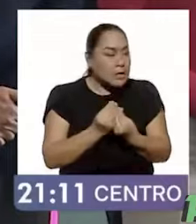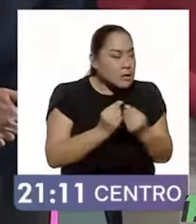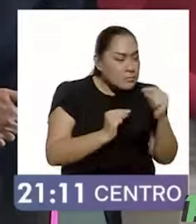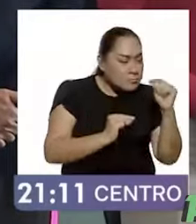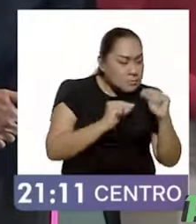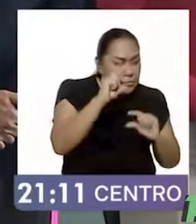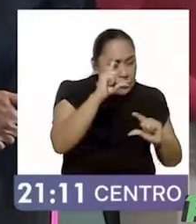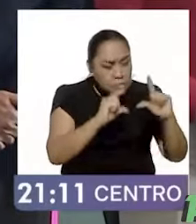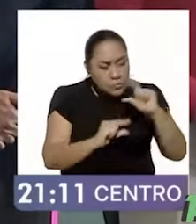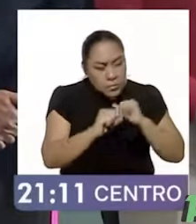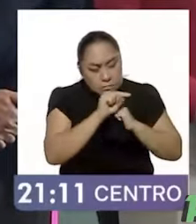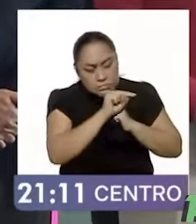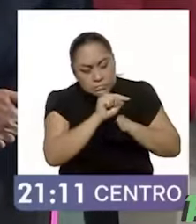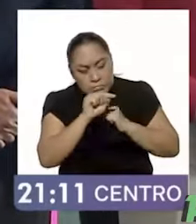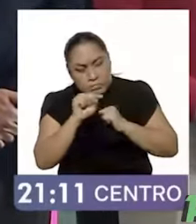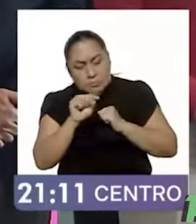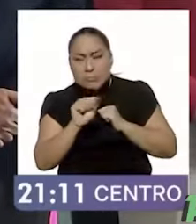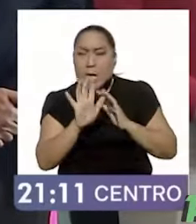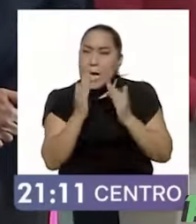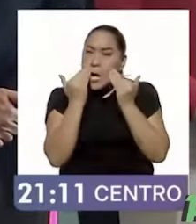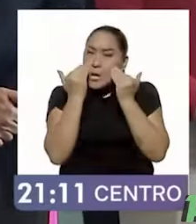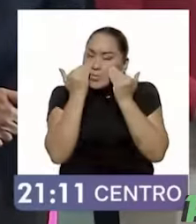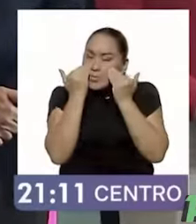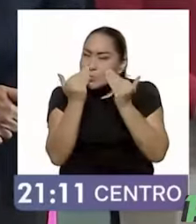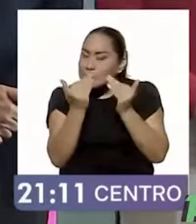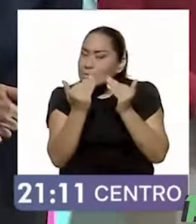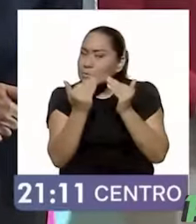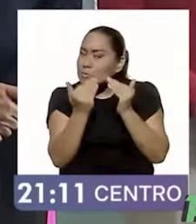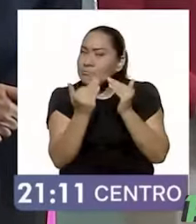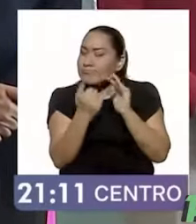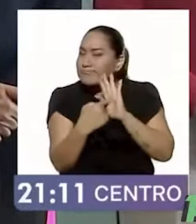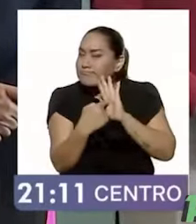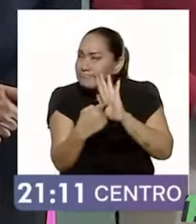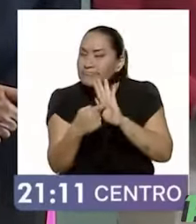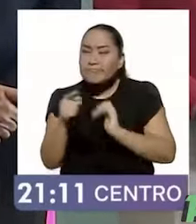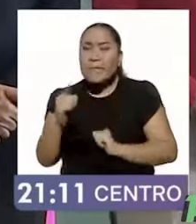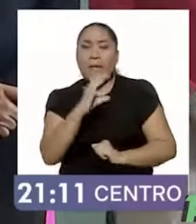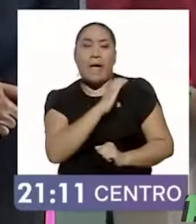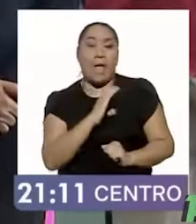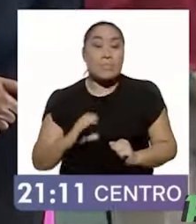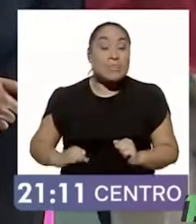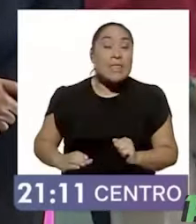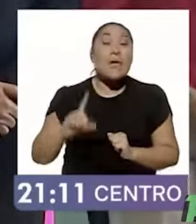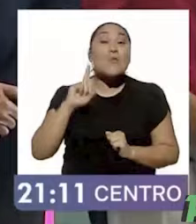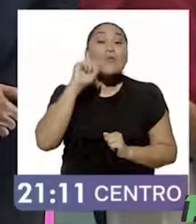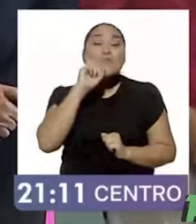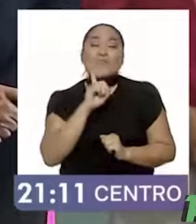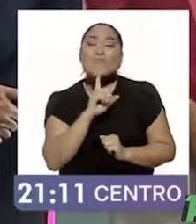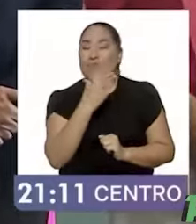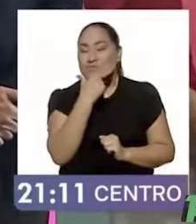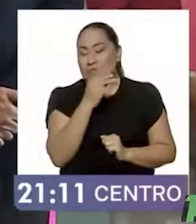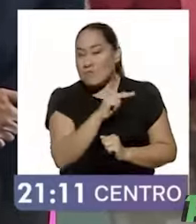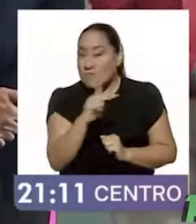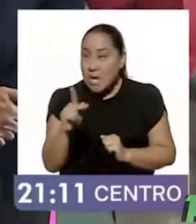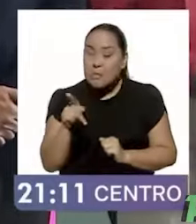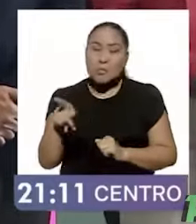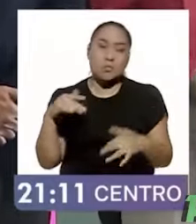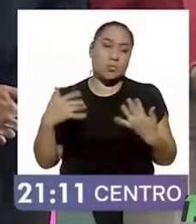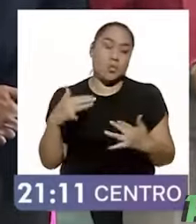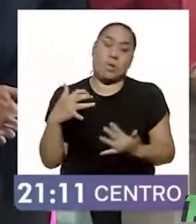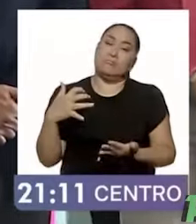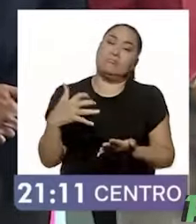tenemos números que confirman que nuestra candidata y candidatos salen